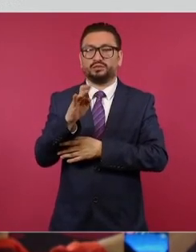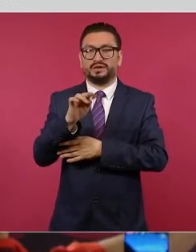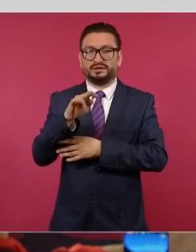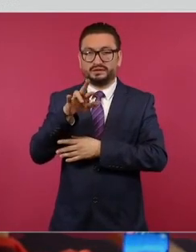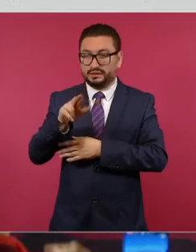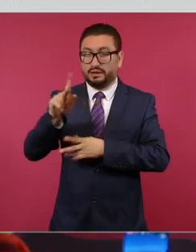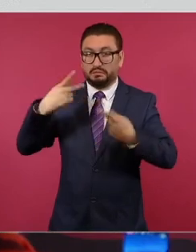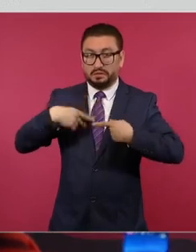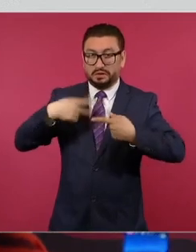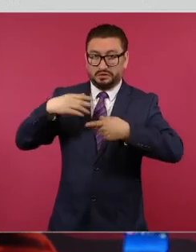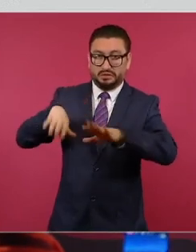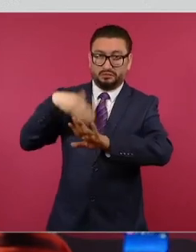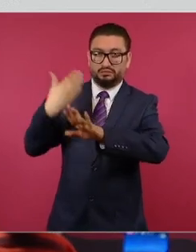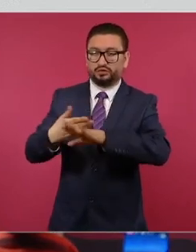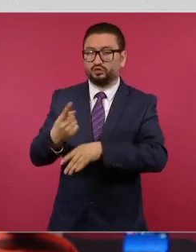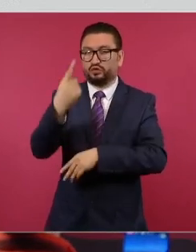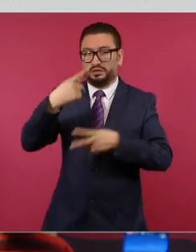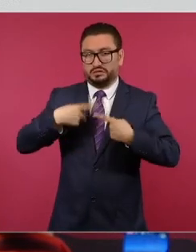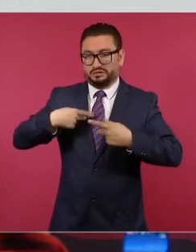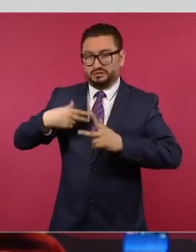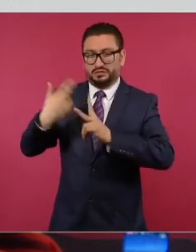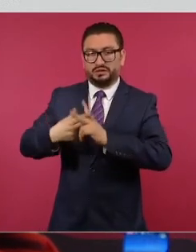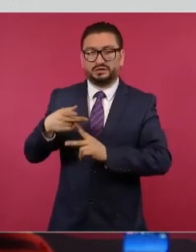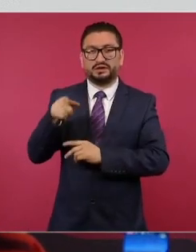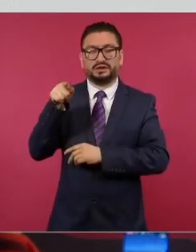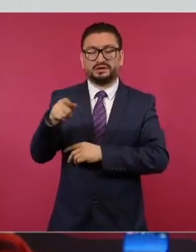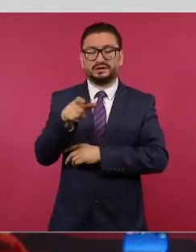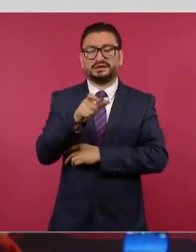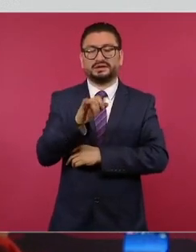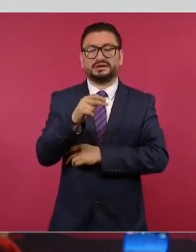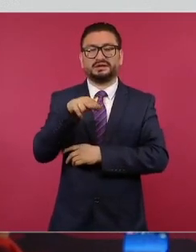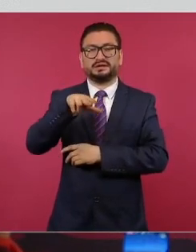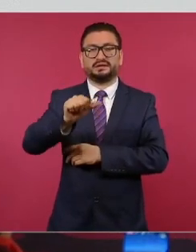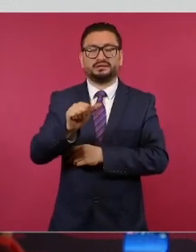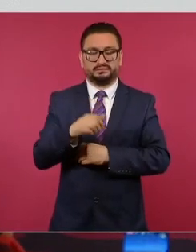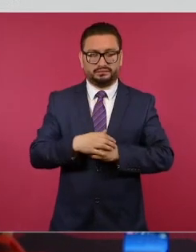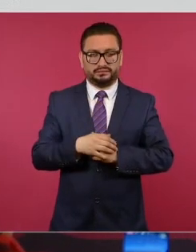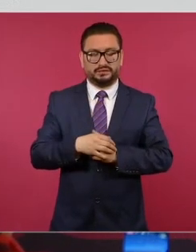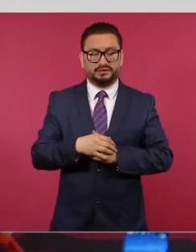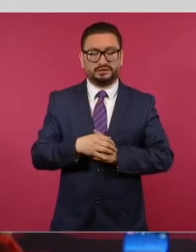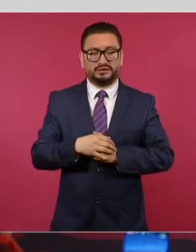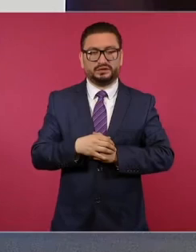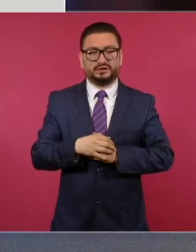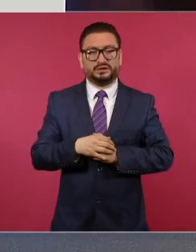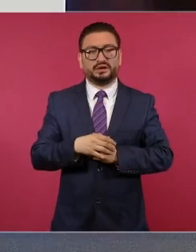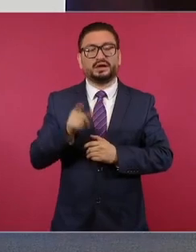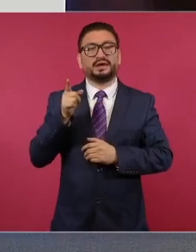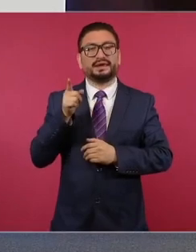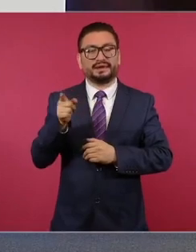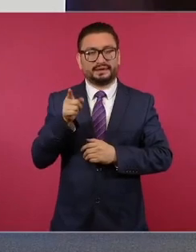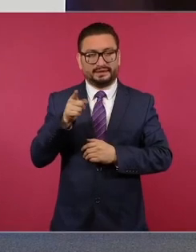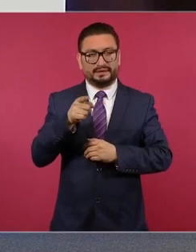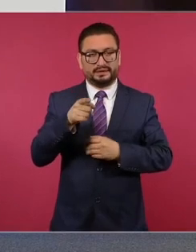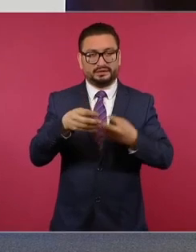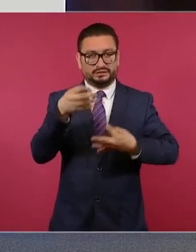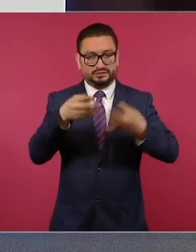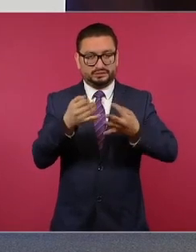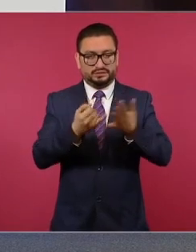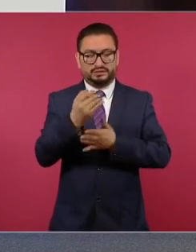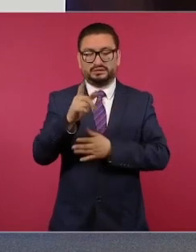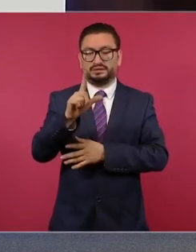víctimas y privaron de la vida a una de ellas de nombre Gina. Aquí cabe aclarar que la sentenciada